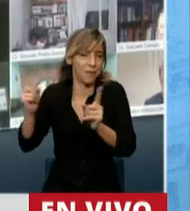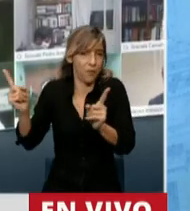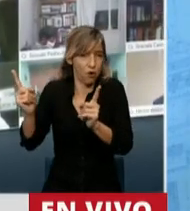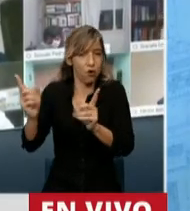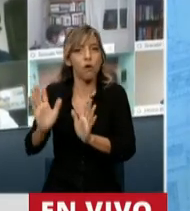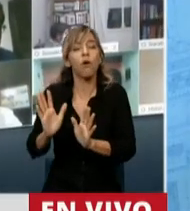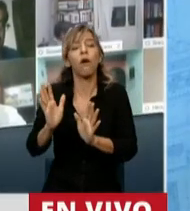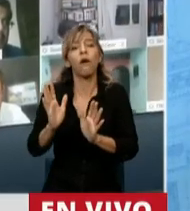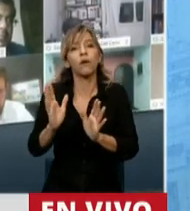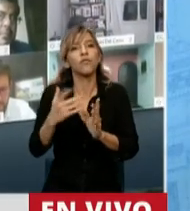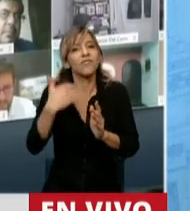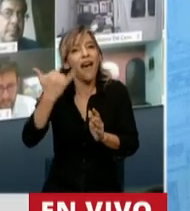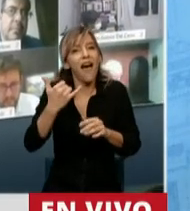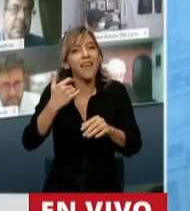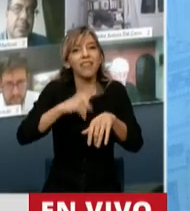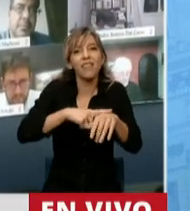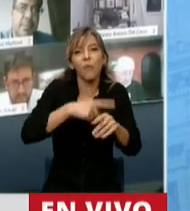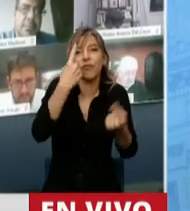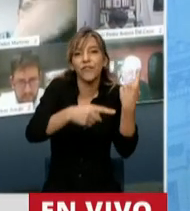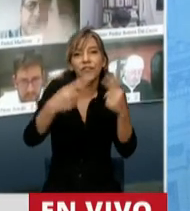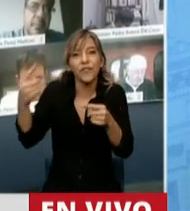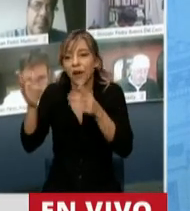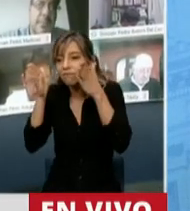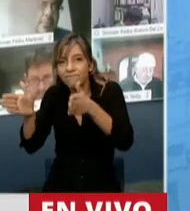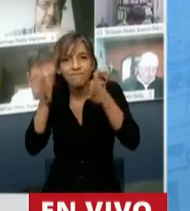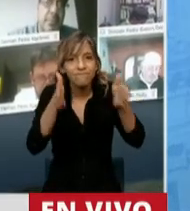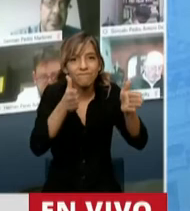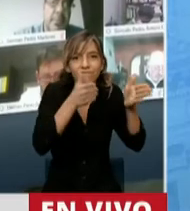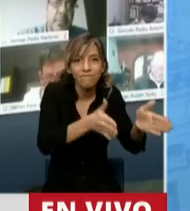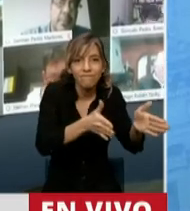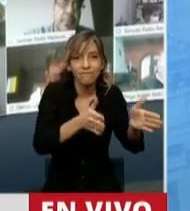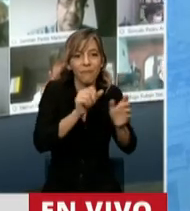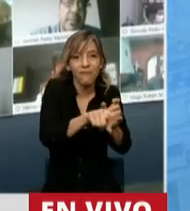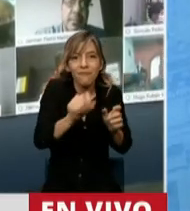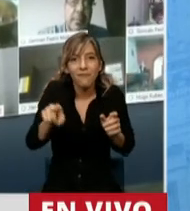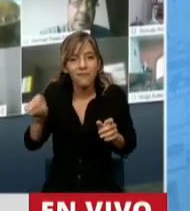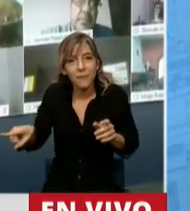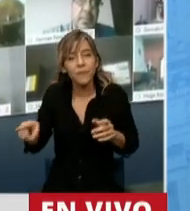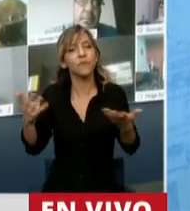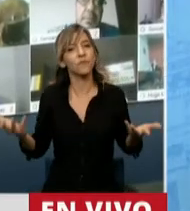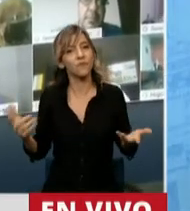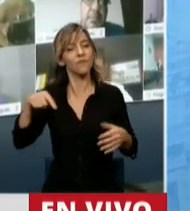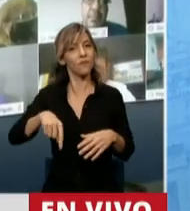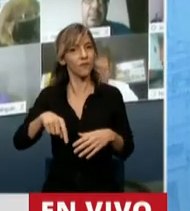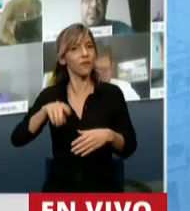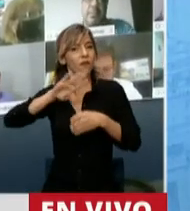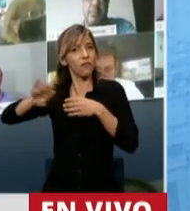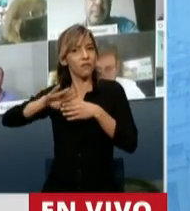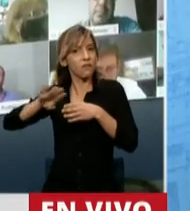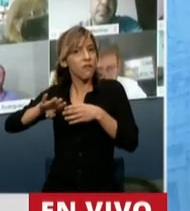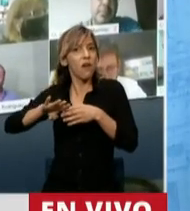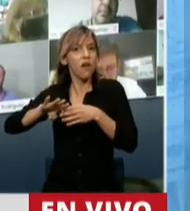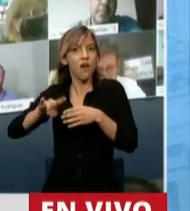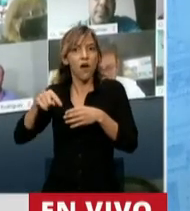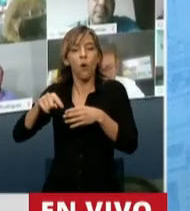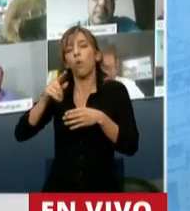Quisiera, señor Presidente, también decirle que se están incluyendo acá deudas que tienen que ver con